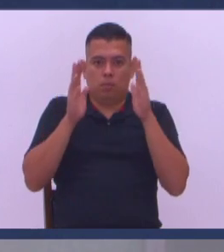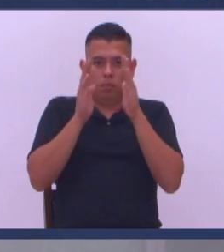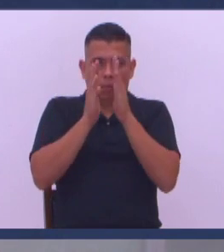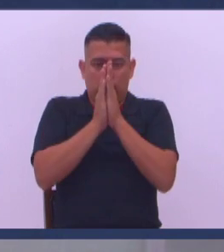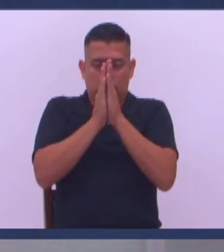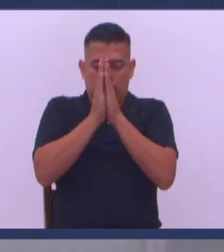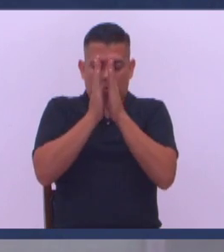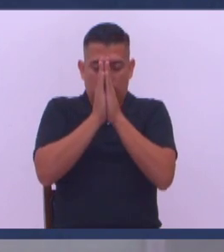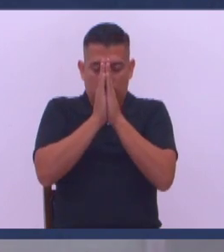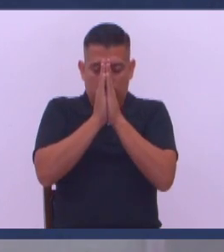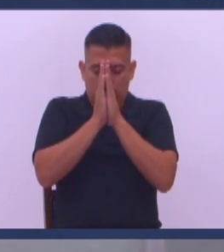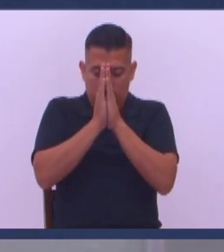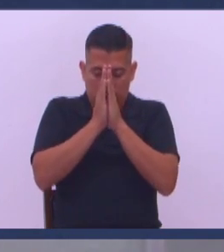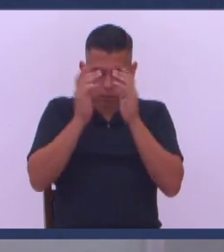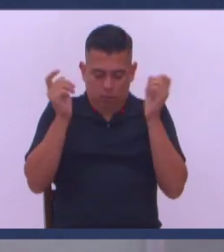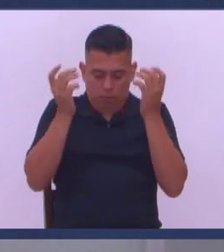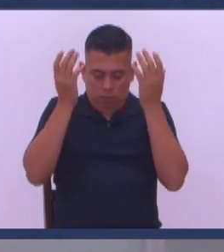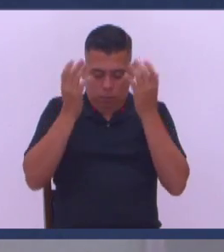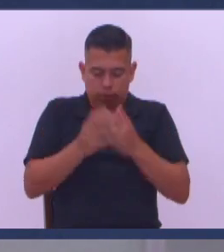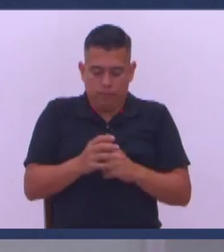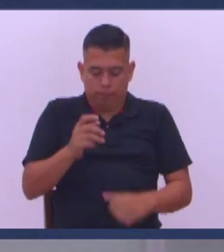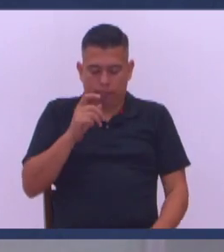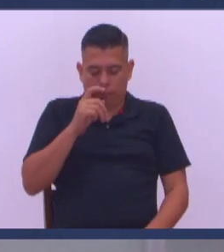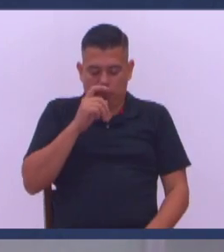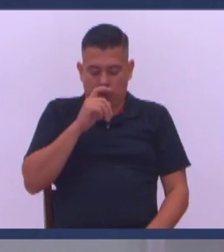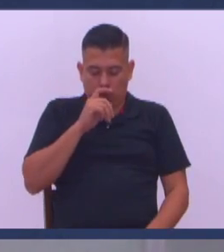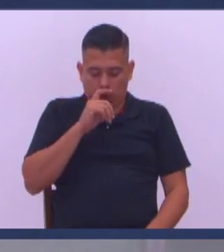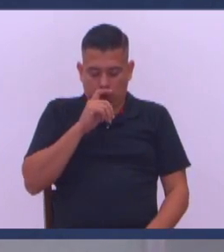Vamos a orar Gloria al Señor Padre gracias Por este Tercer